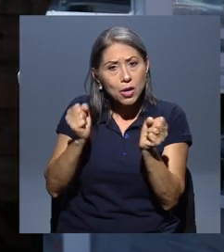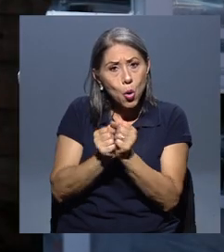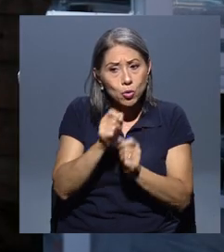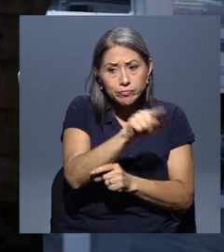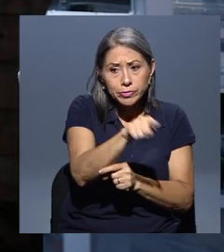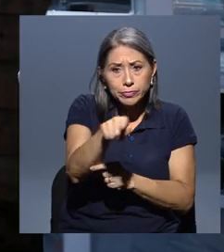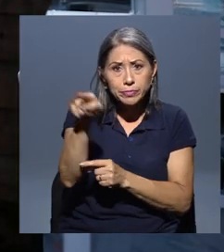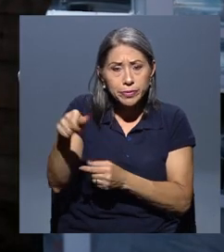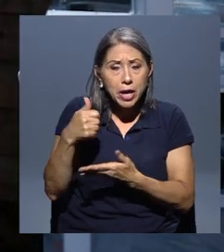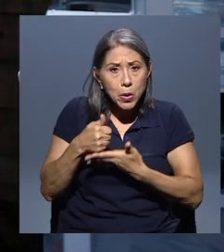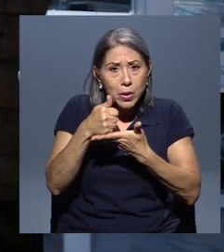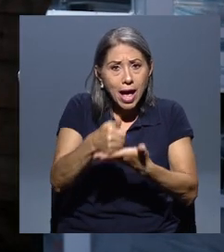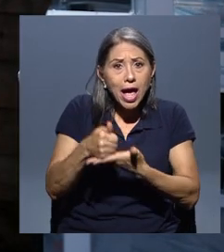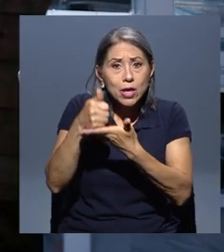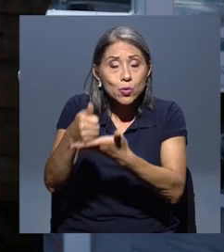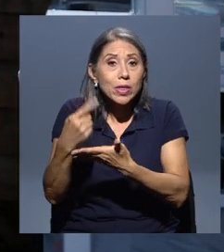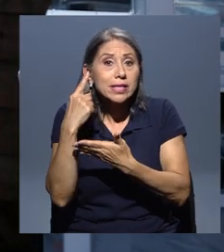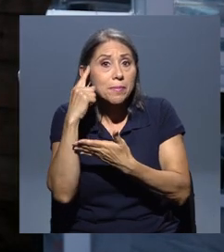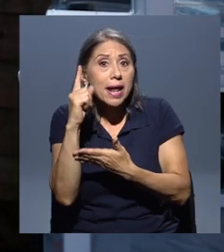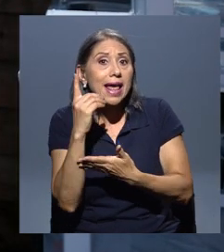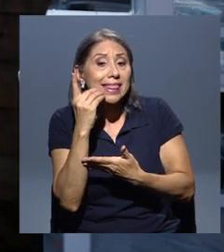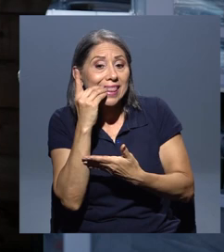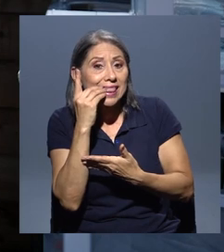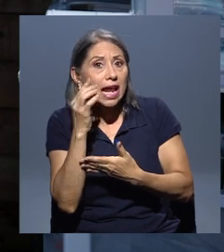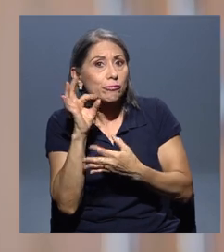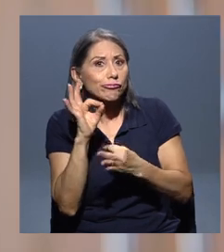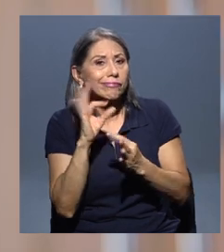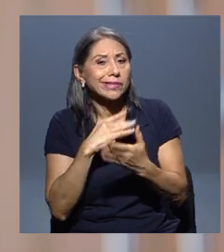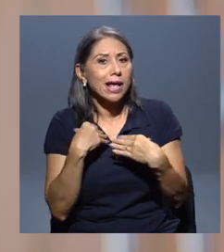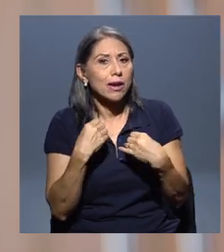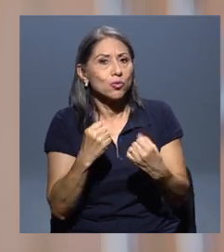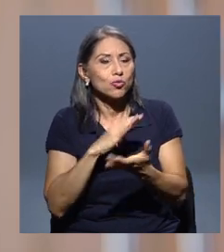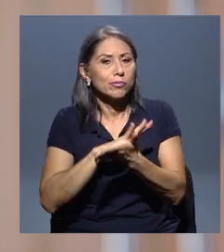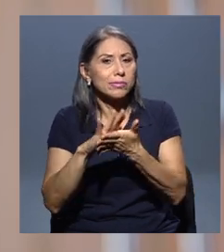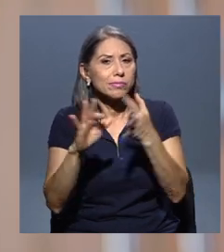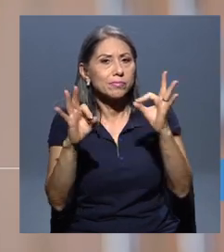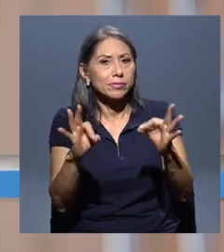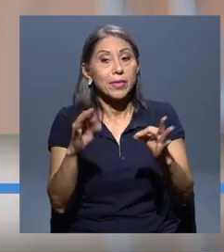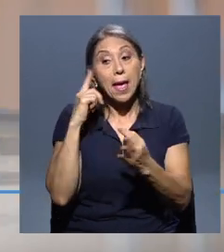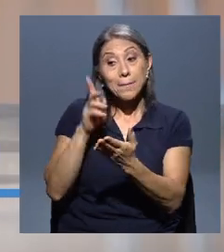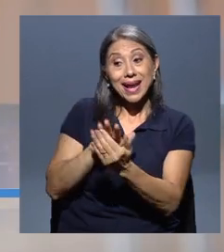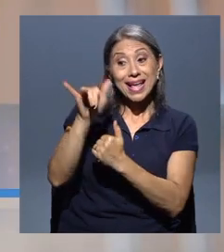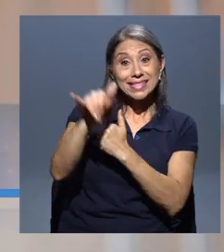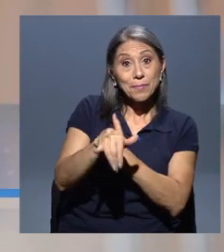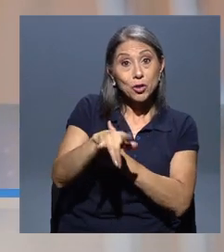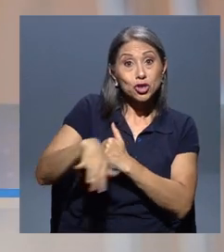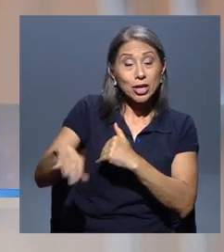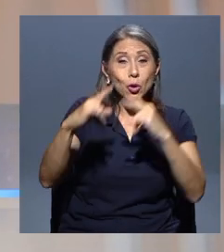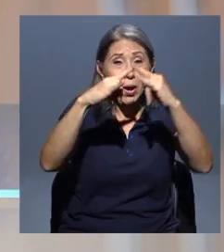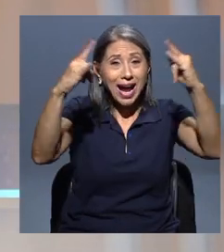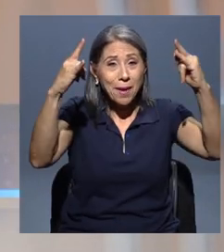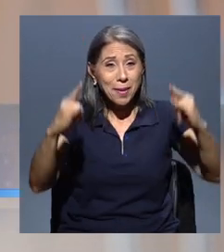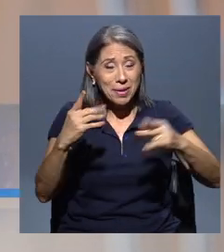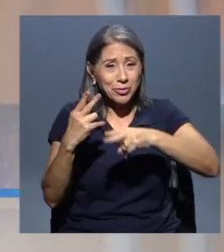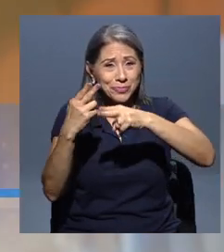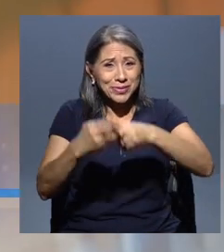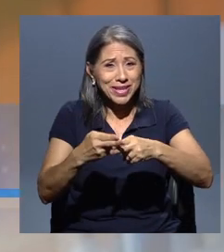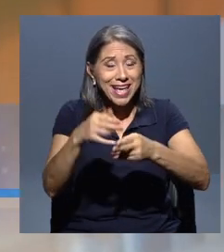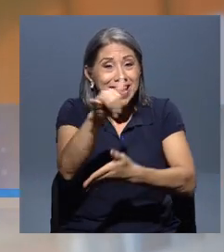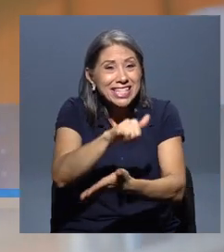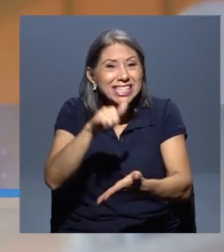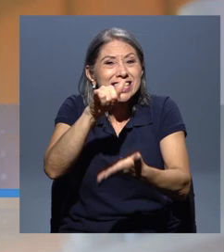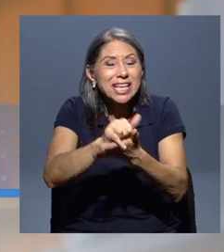brindarles la ayuda requerida en la parte de salud bucodental. Para este proyecto, el campamento de Chepe Sebaña, ubicado en Pavas,